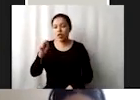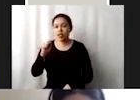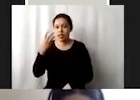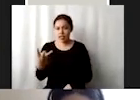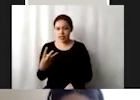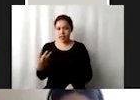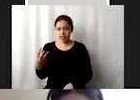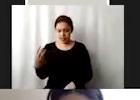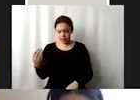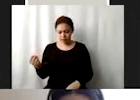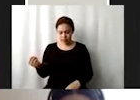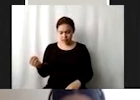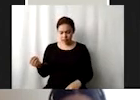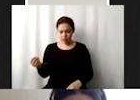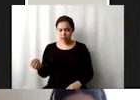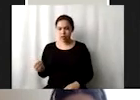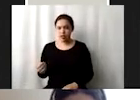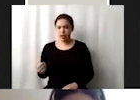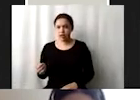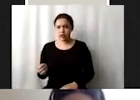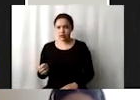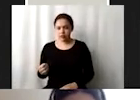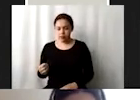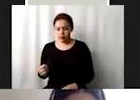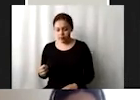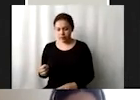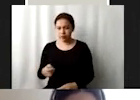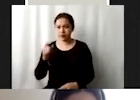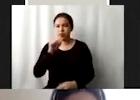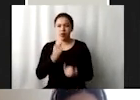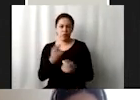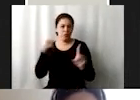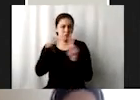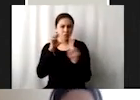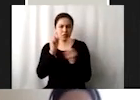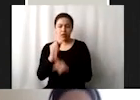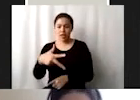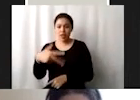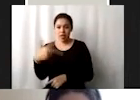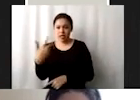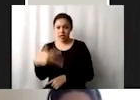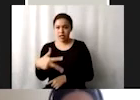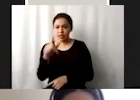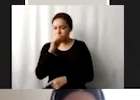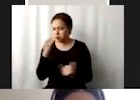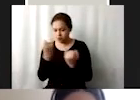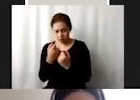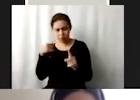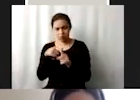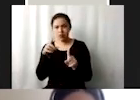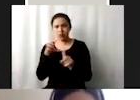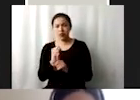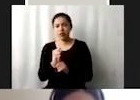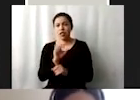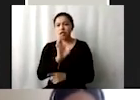sus propias metas, sus 13 metas también con metas que tuvieron fecha